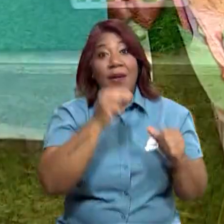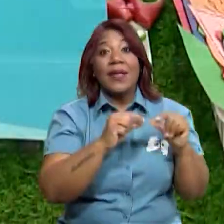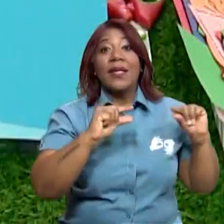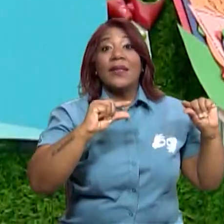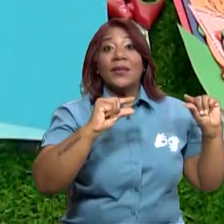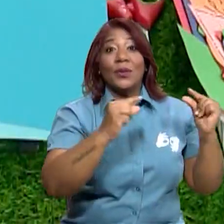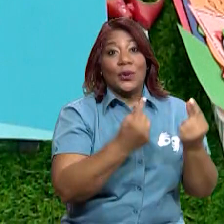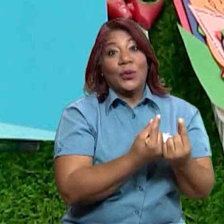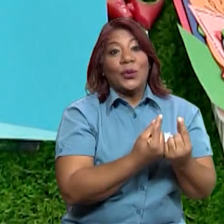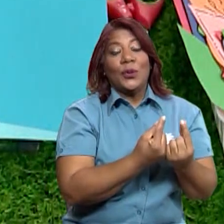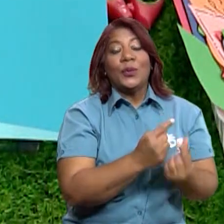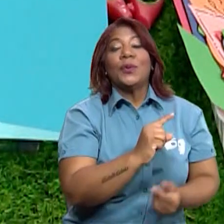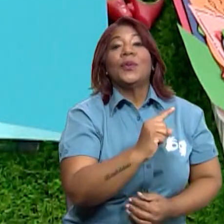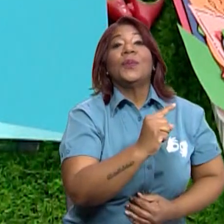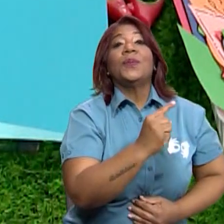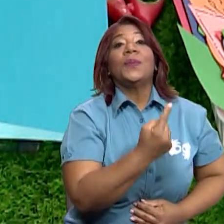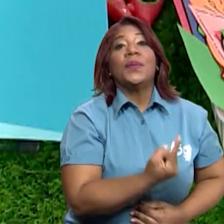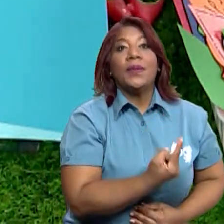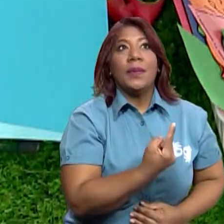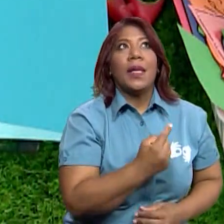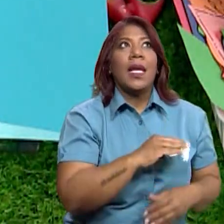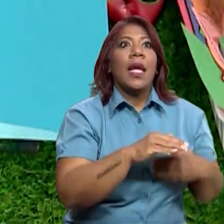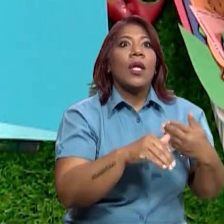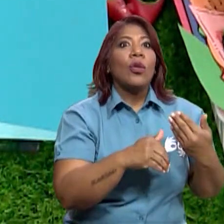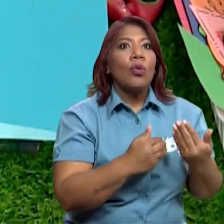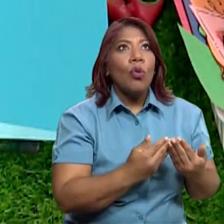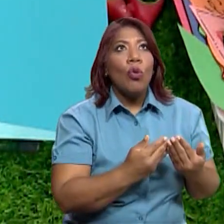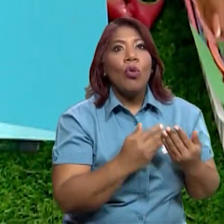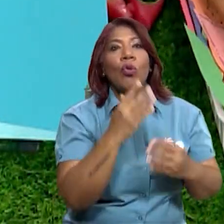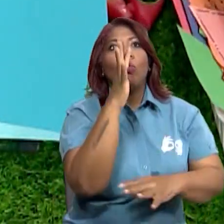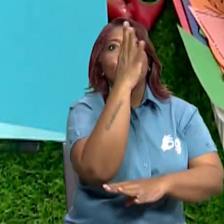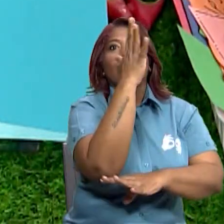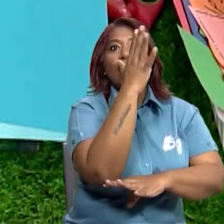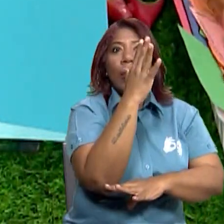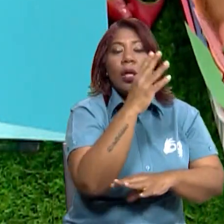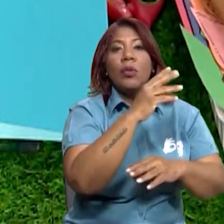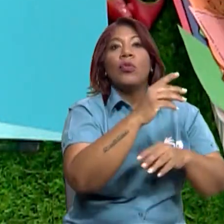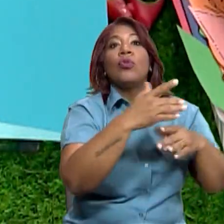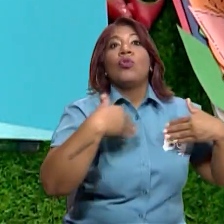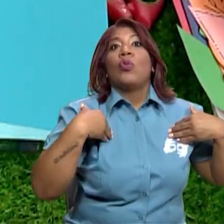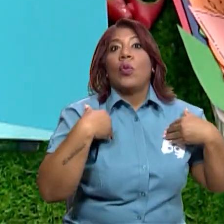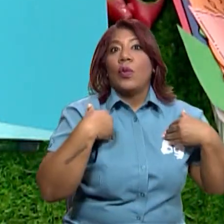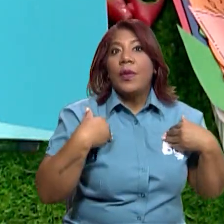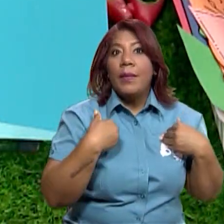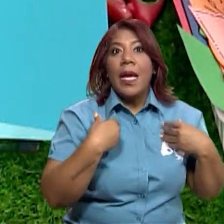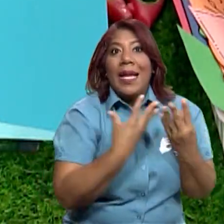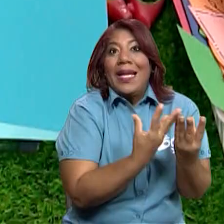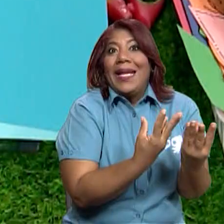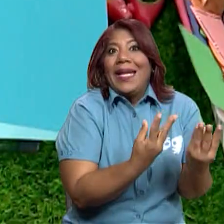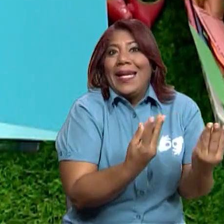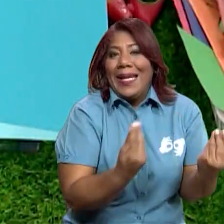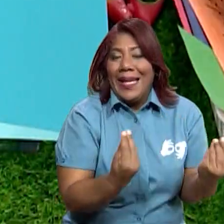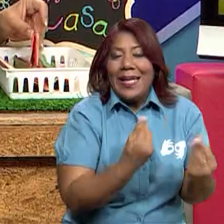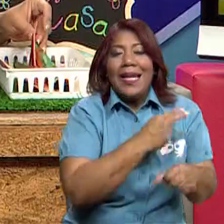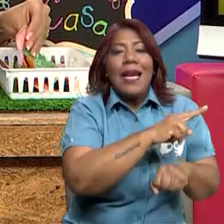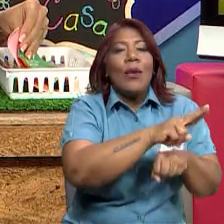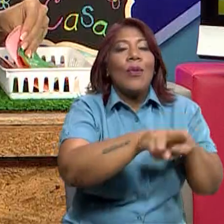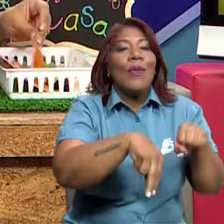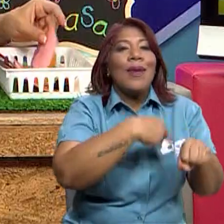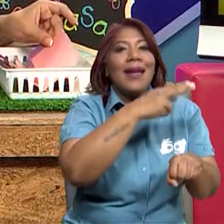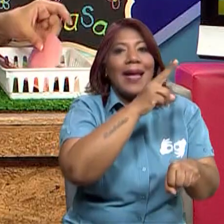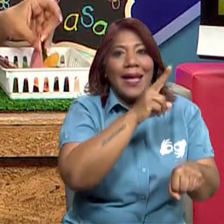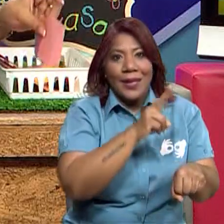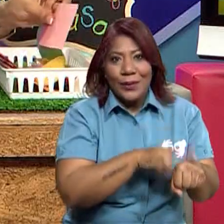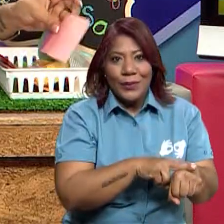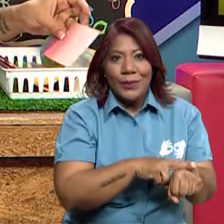actividades como la pesca, la ganadería, la agricultura. Y para eso